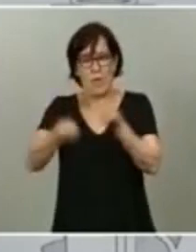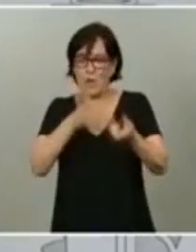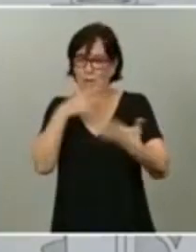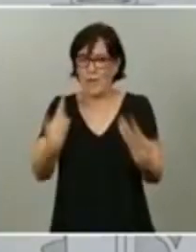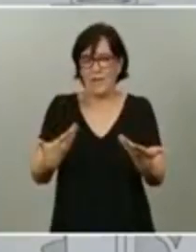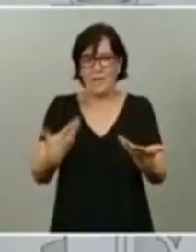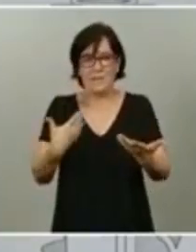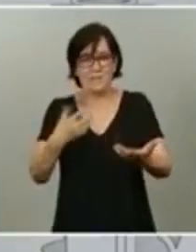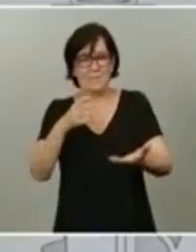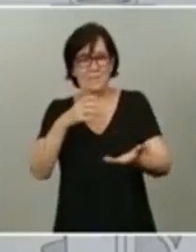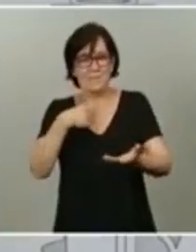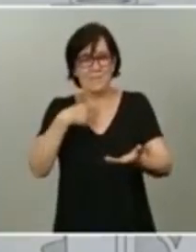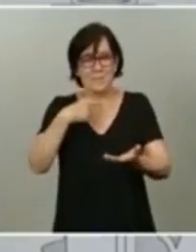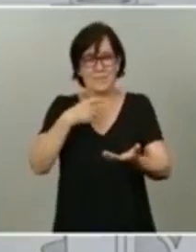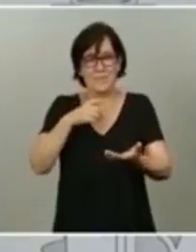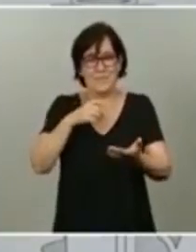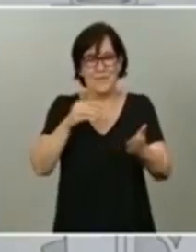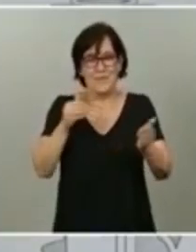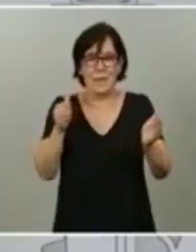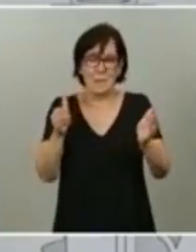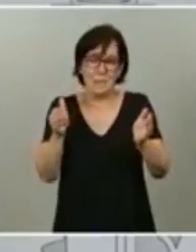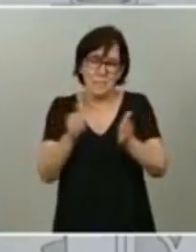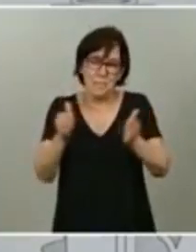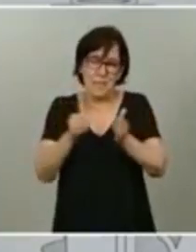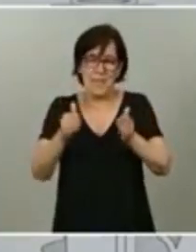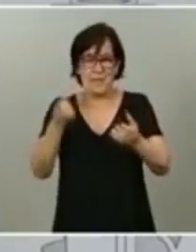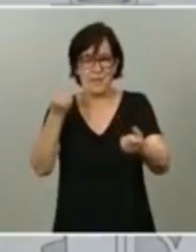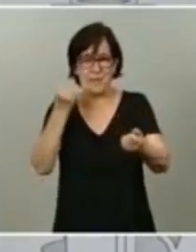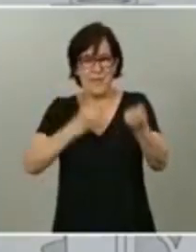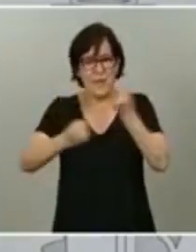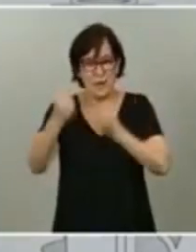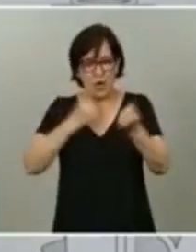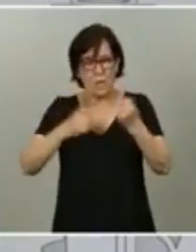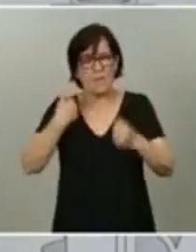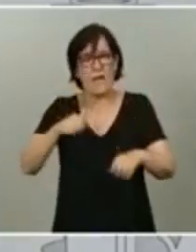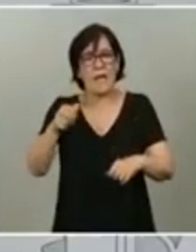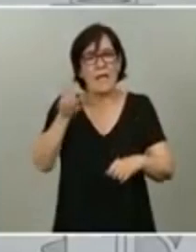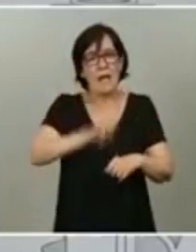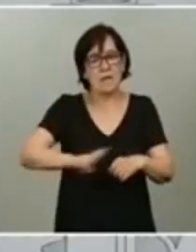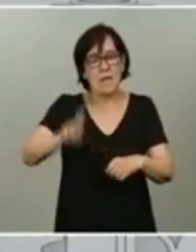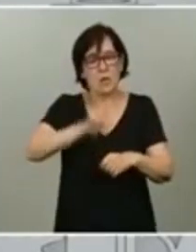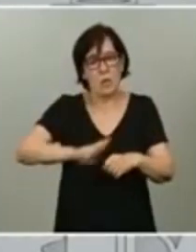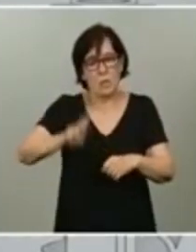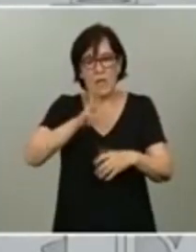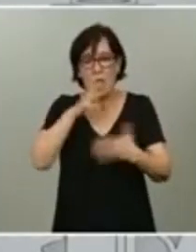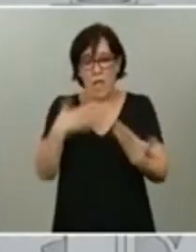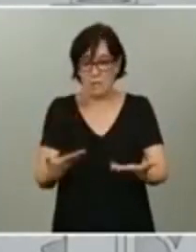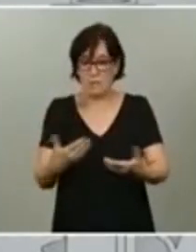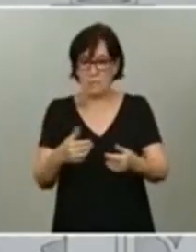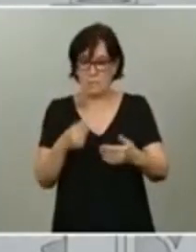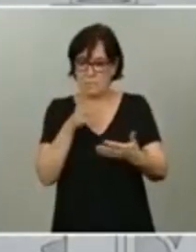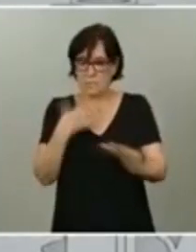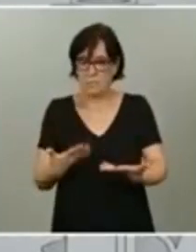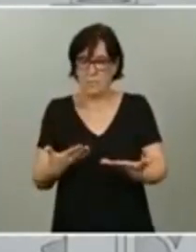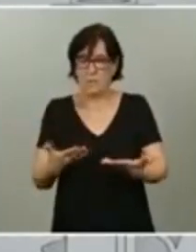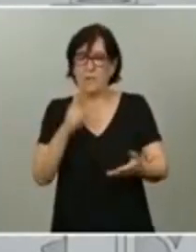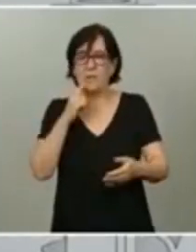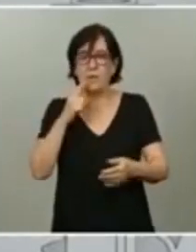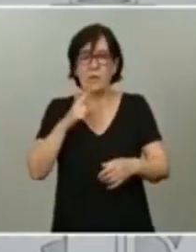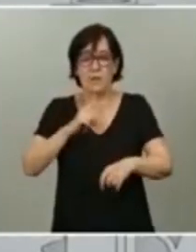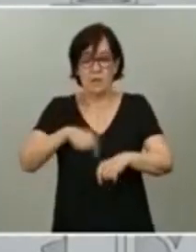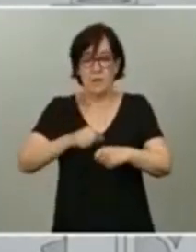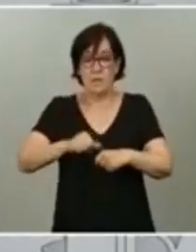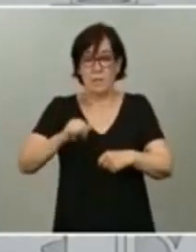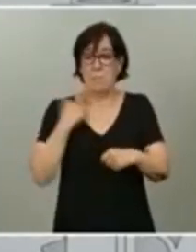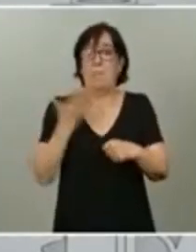nuestros pequeños. Nuestra economía empezó a recuperar el pulso hasta hoy. En unas horas, en el día de mañana,